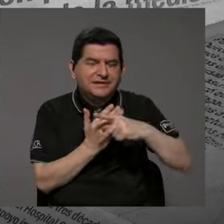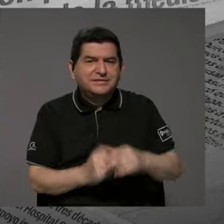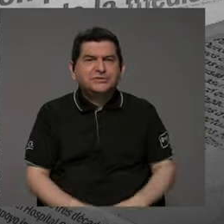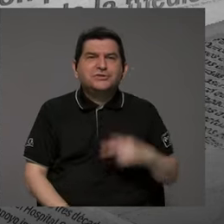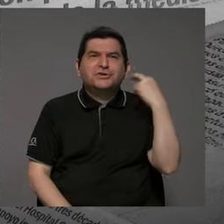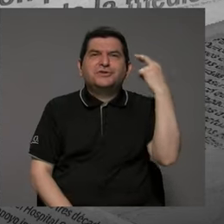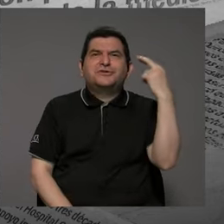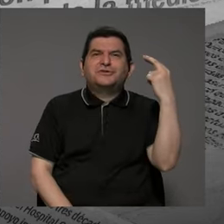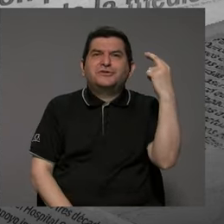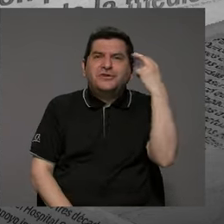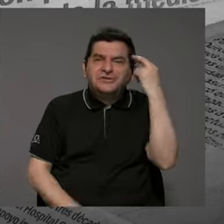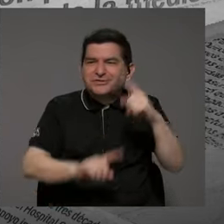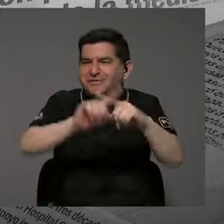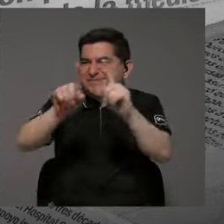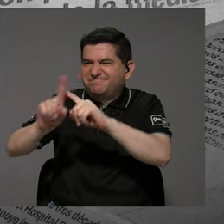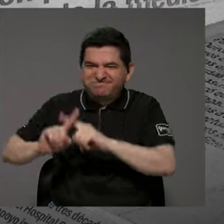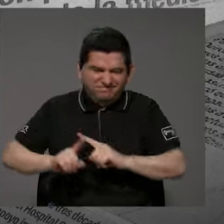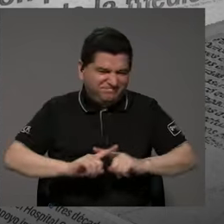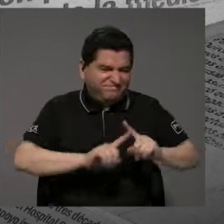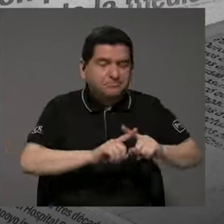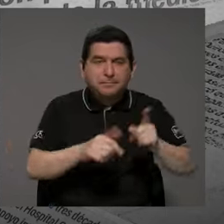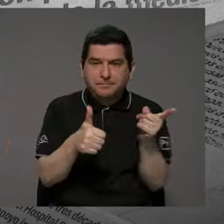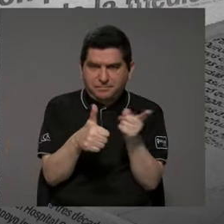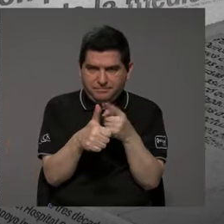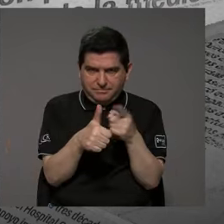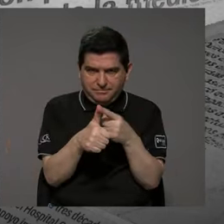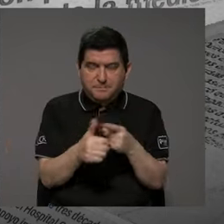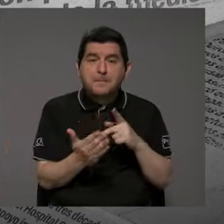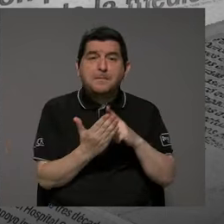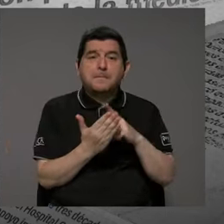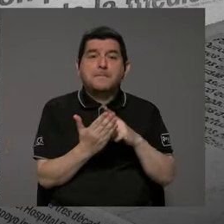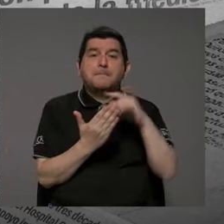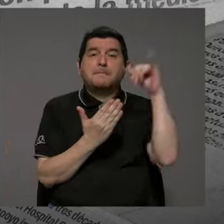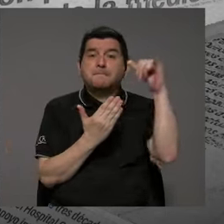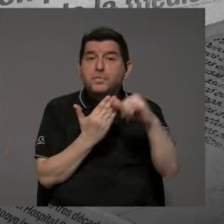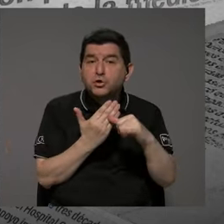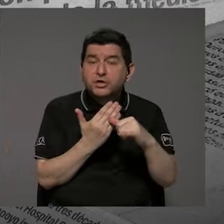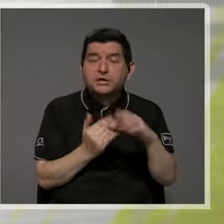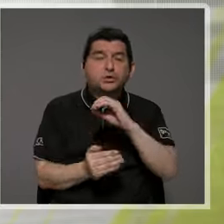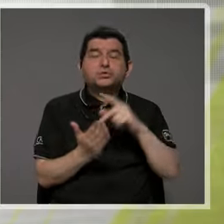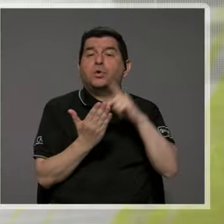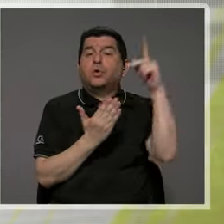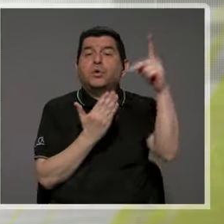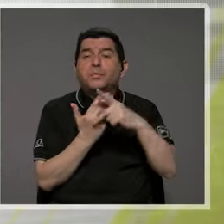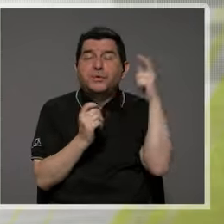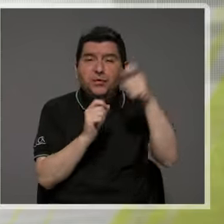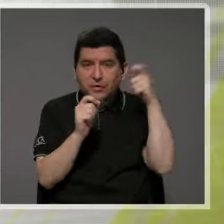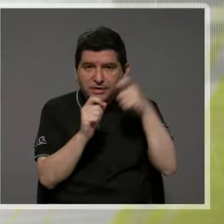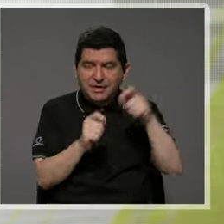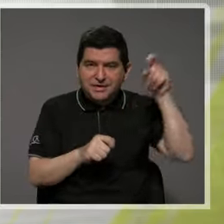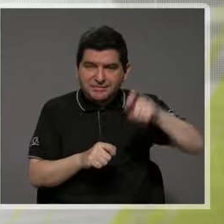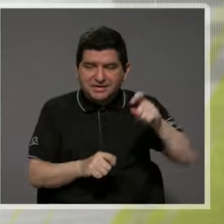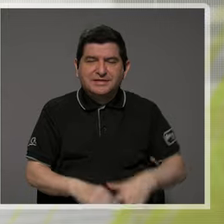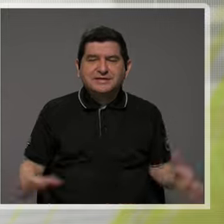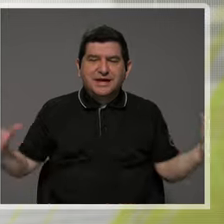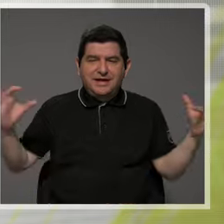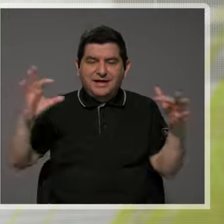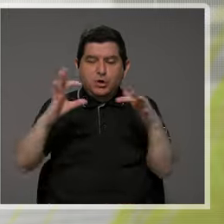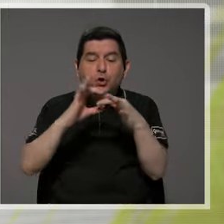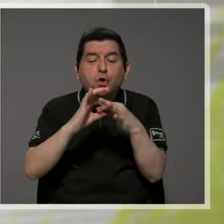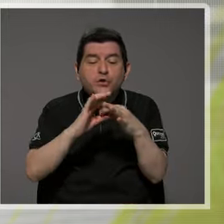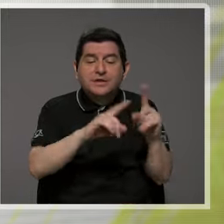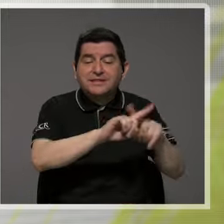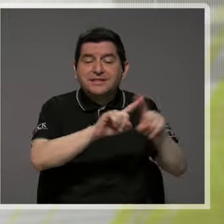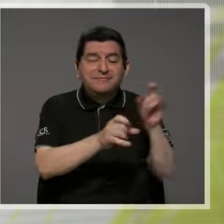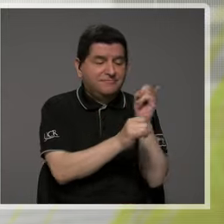montón de factores. En primer lugar, hay proyectos, hay programas específicos que requieren de la coordinación